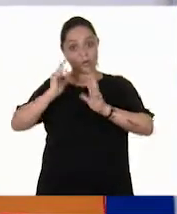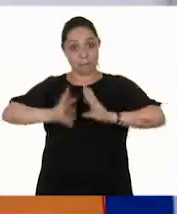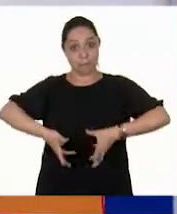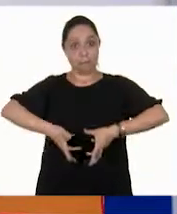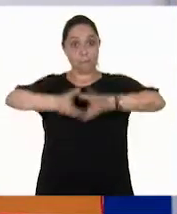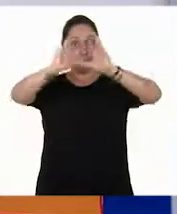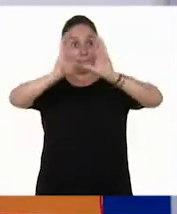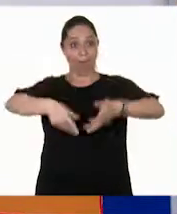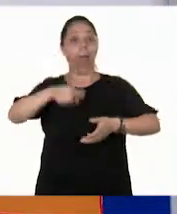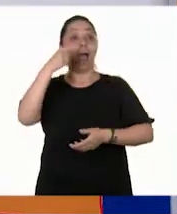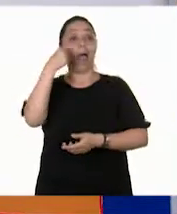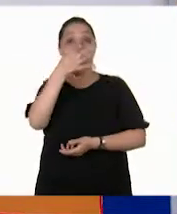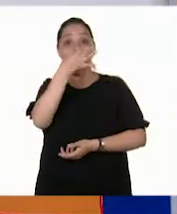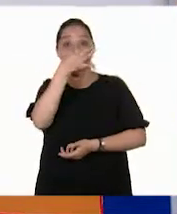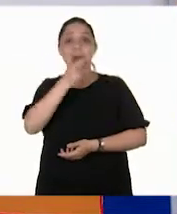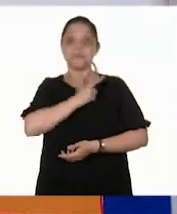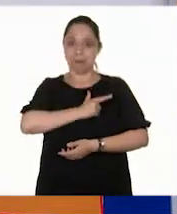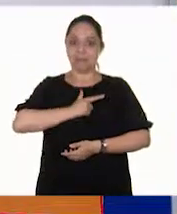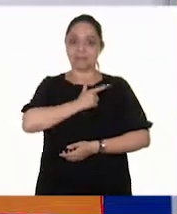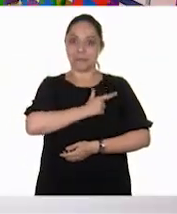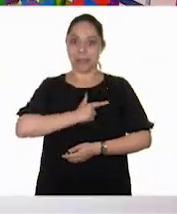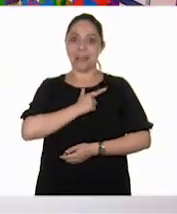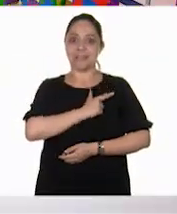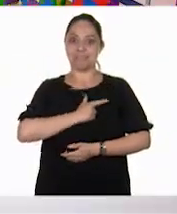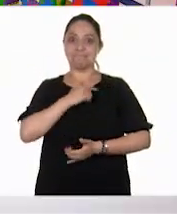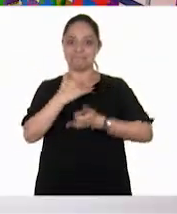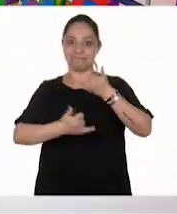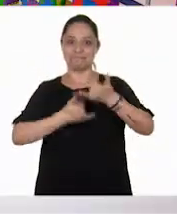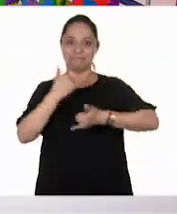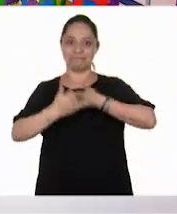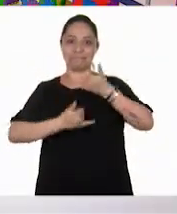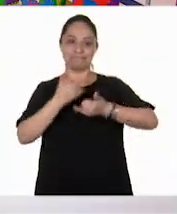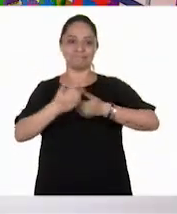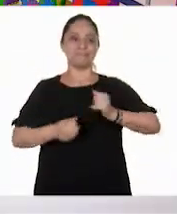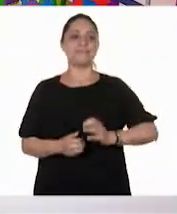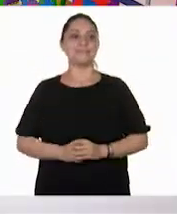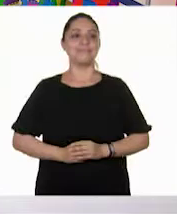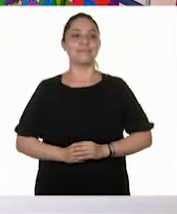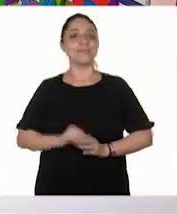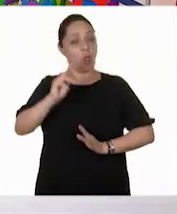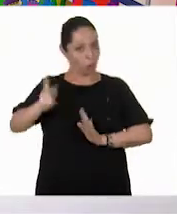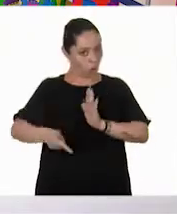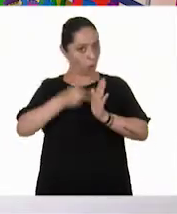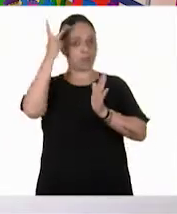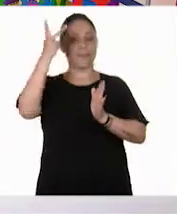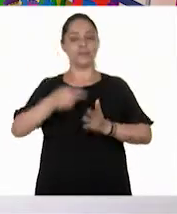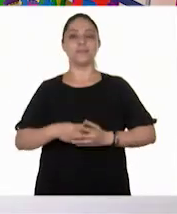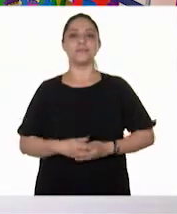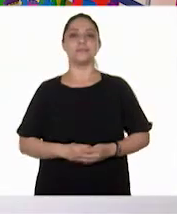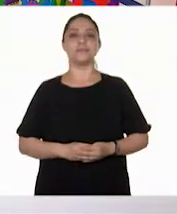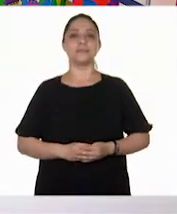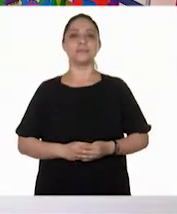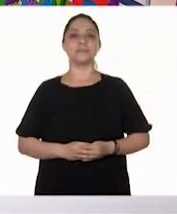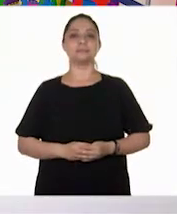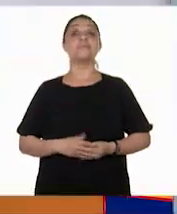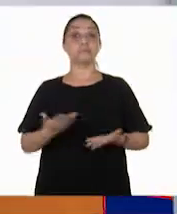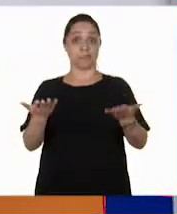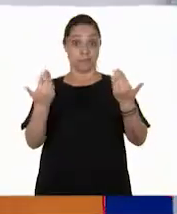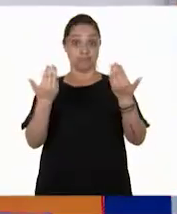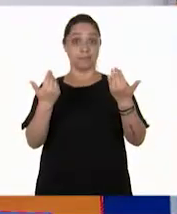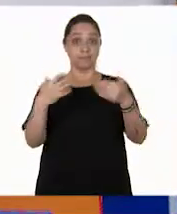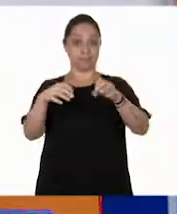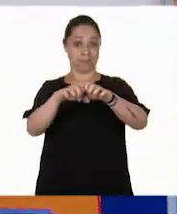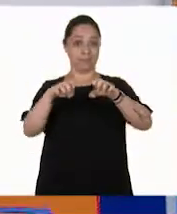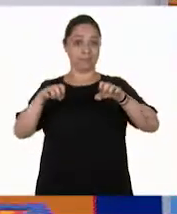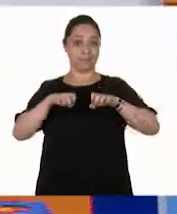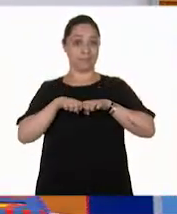casi vamos a la mitad. Este juego me está gustando mucho. Vamos por otro tiro. Muy bien, equipo de segundo